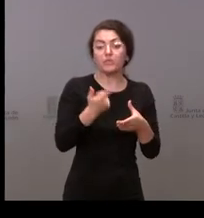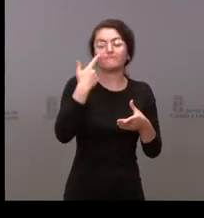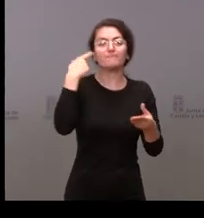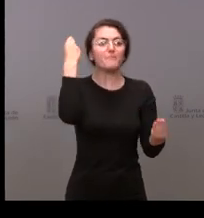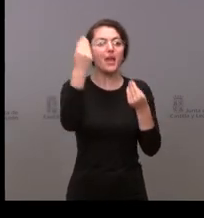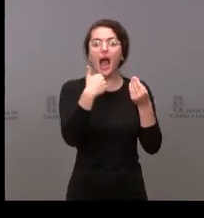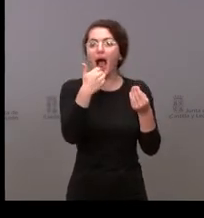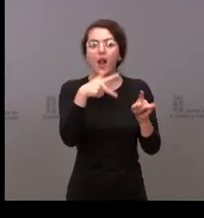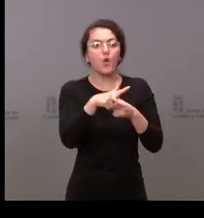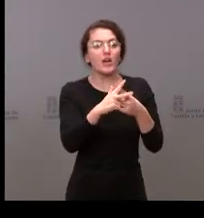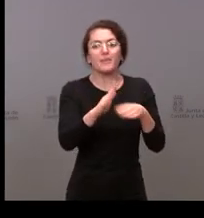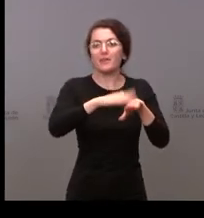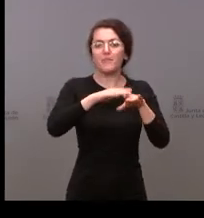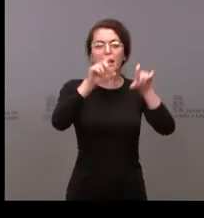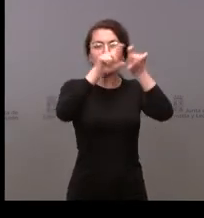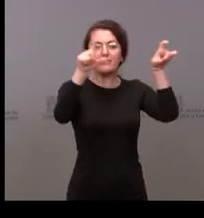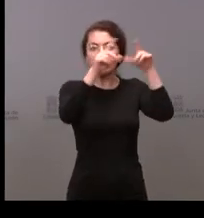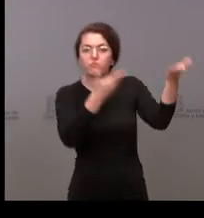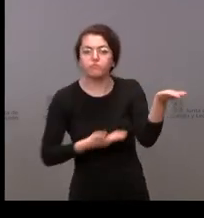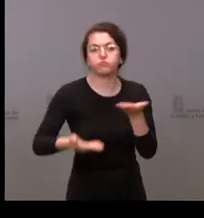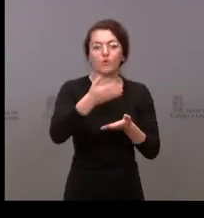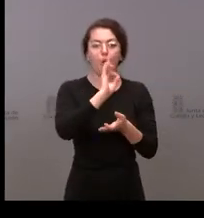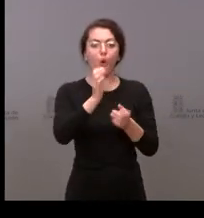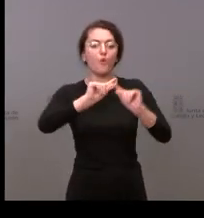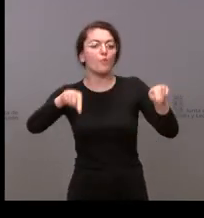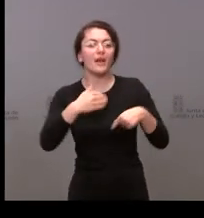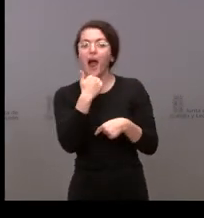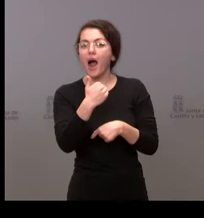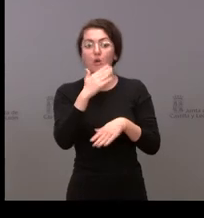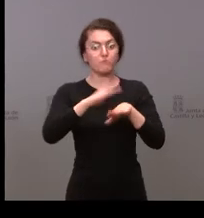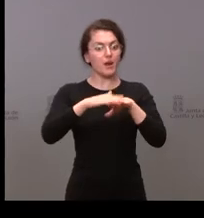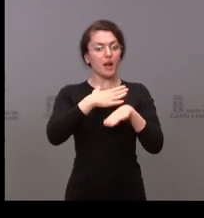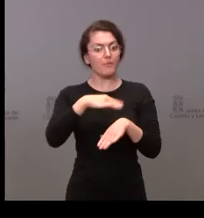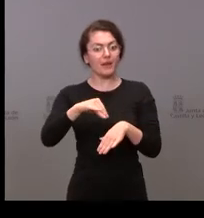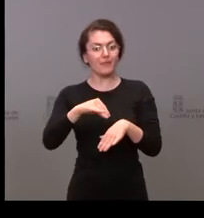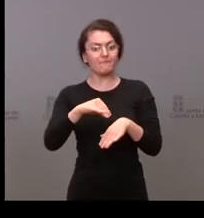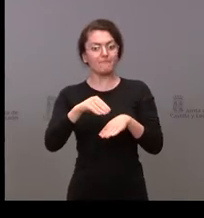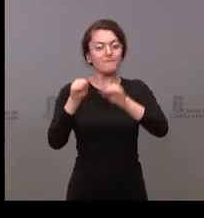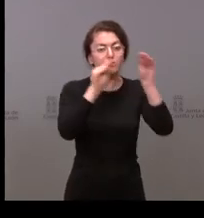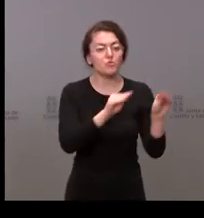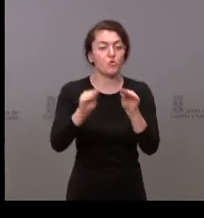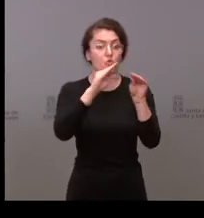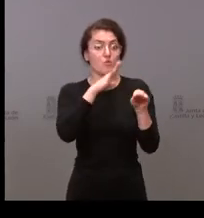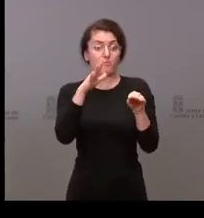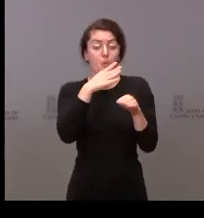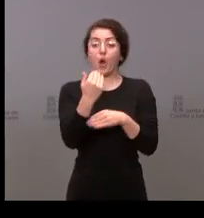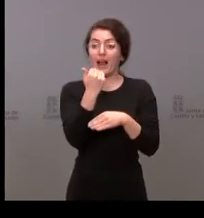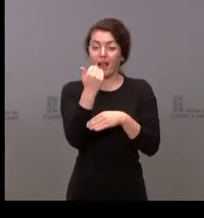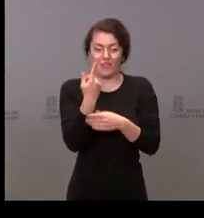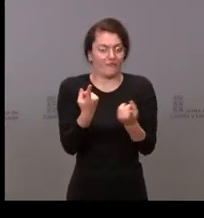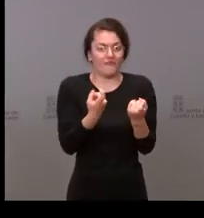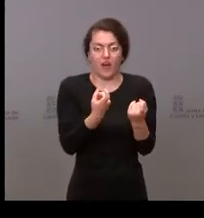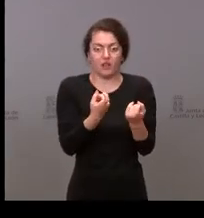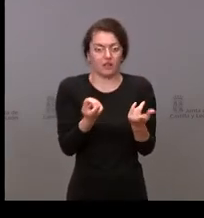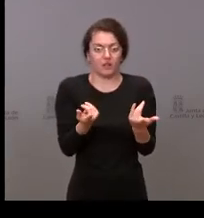no sé trabajar con algunas entidades o convenios bueno para poder paliar esa falta de cajeros y de